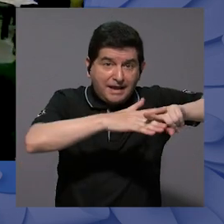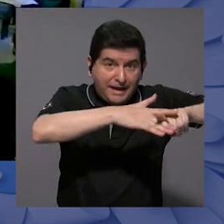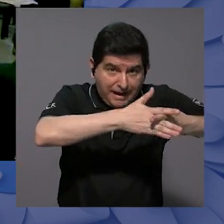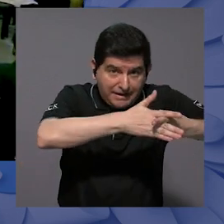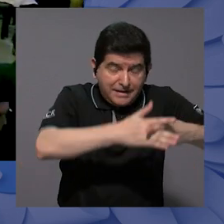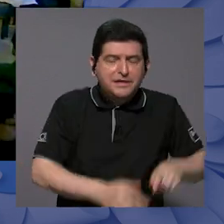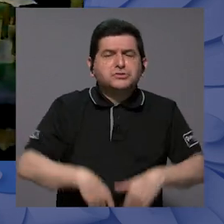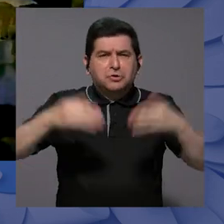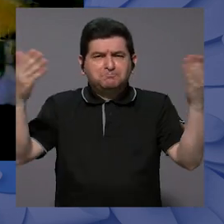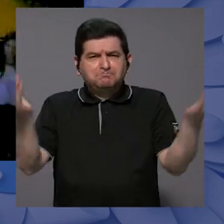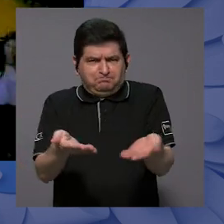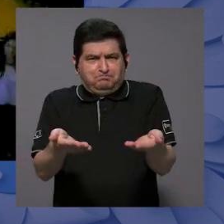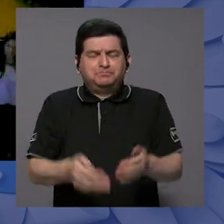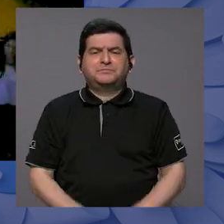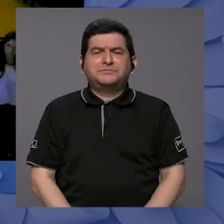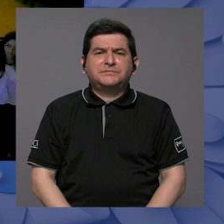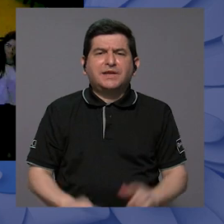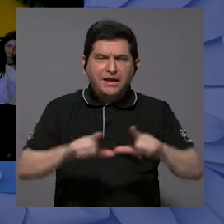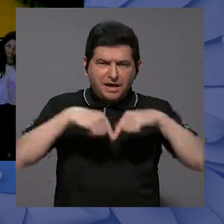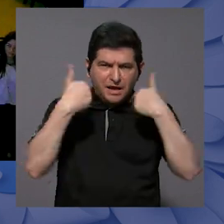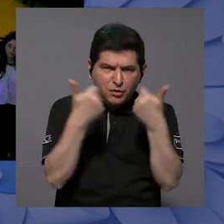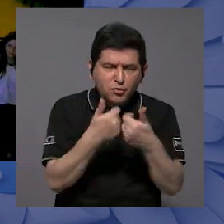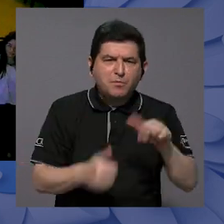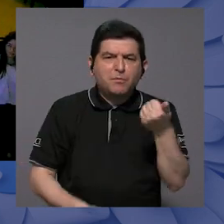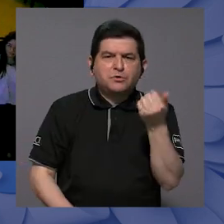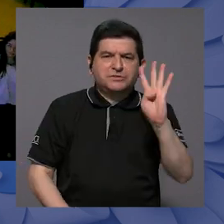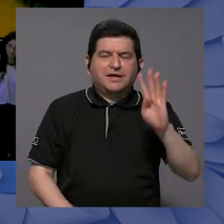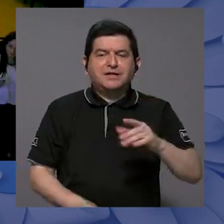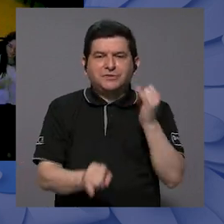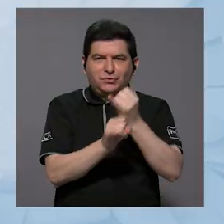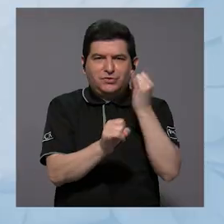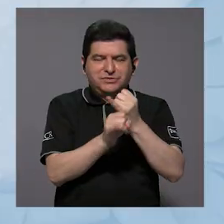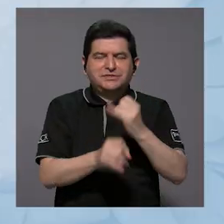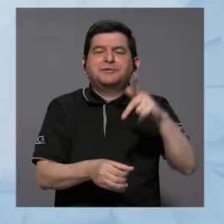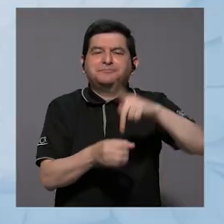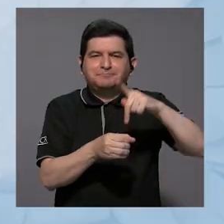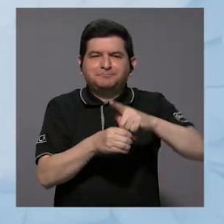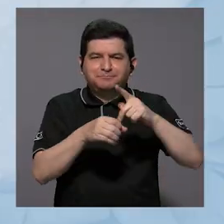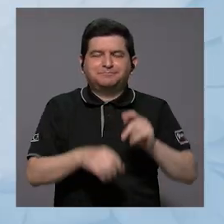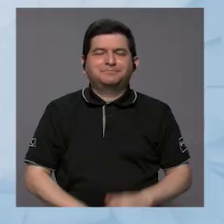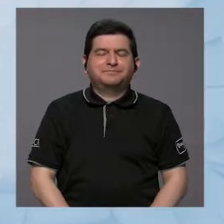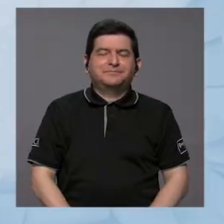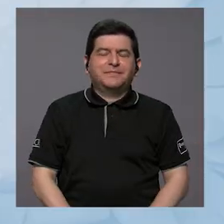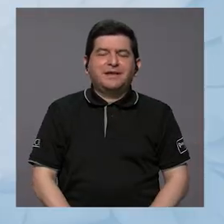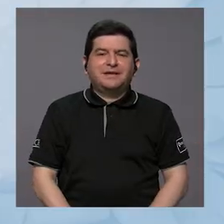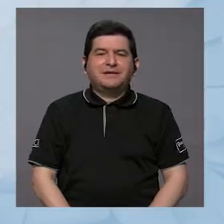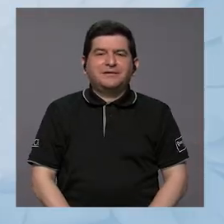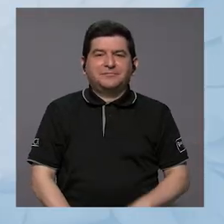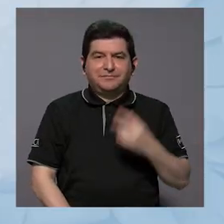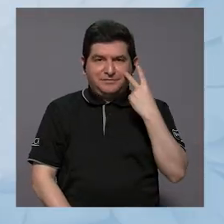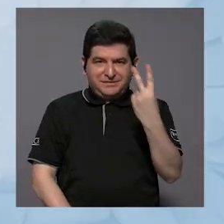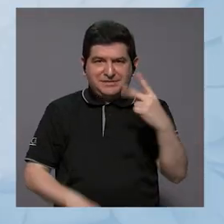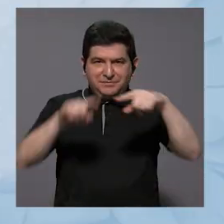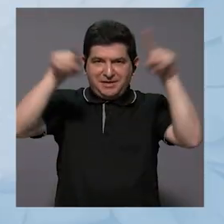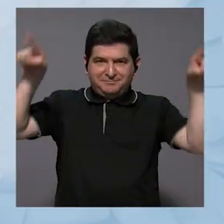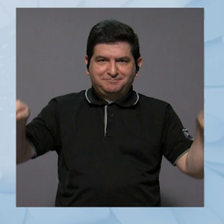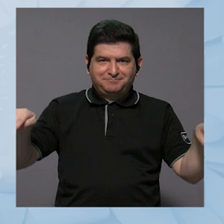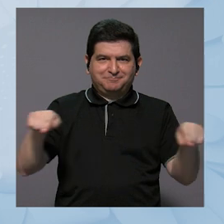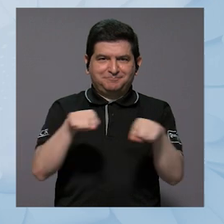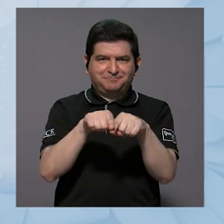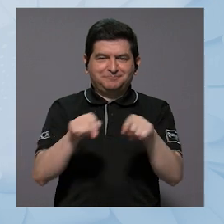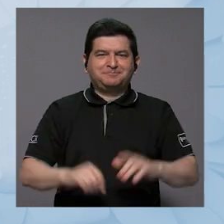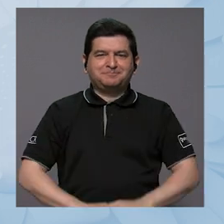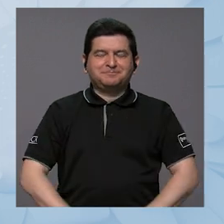inauguración se dio la bienvenida a las delegaciones de las 14 instituciones participantes, CENFOTEC, ULASAGE,